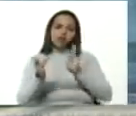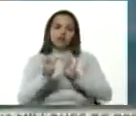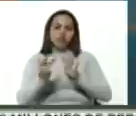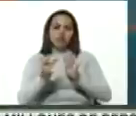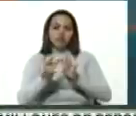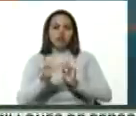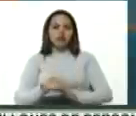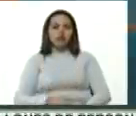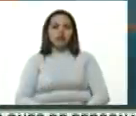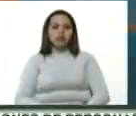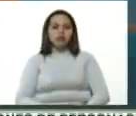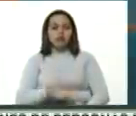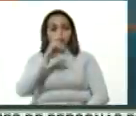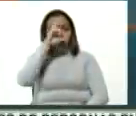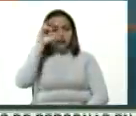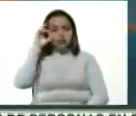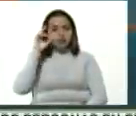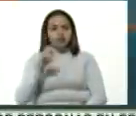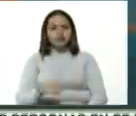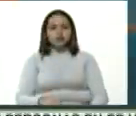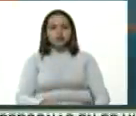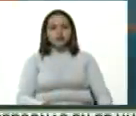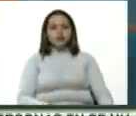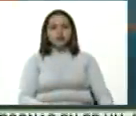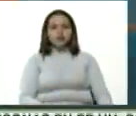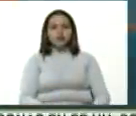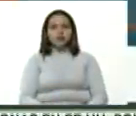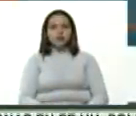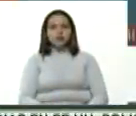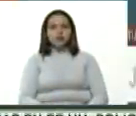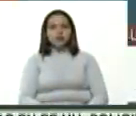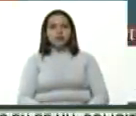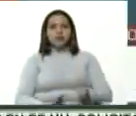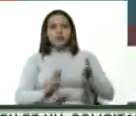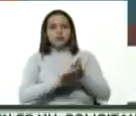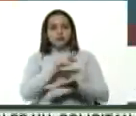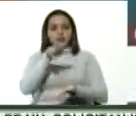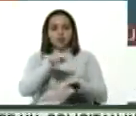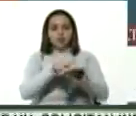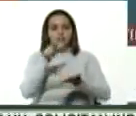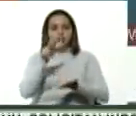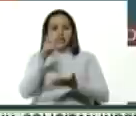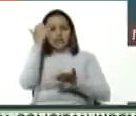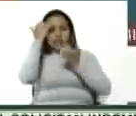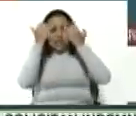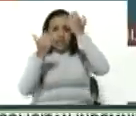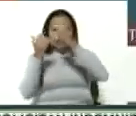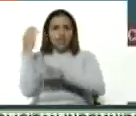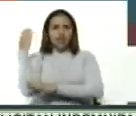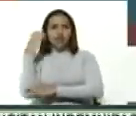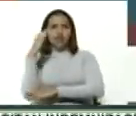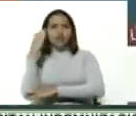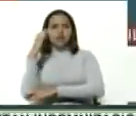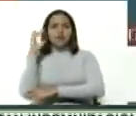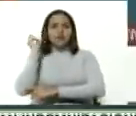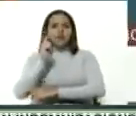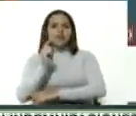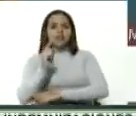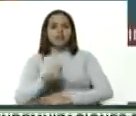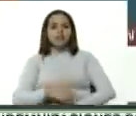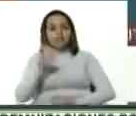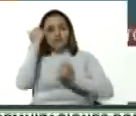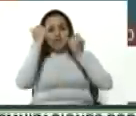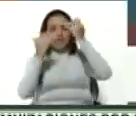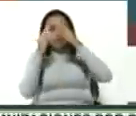Montserrat. Lo seguimos escuchando. ...con el aval de las autoridades de Colombia, de la inteligencia de Colombia, y en consecuencia de la inteligencia de Estados